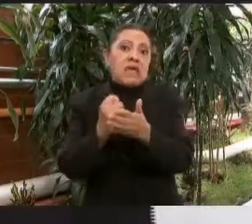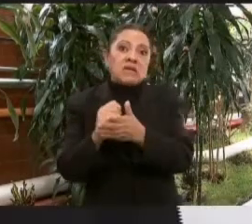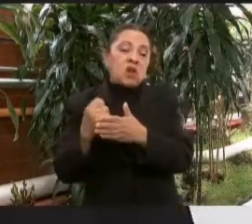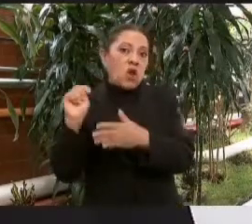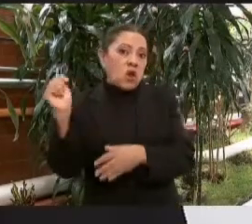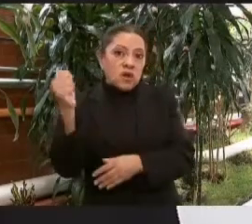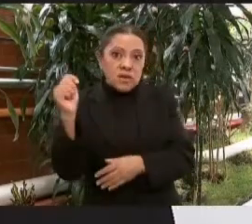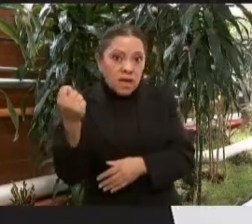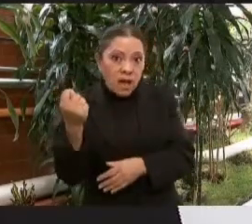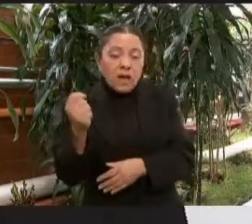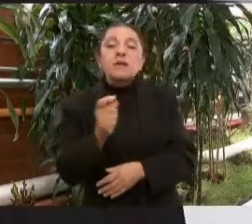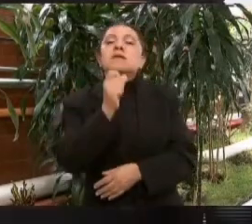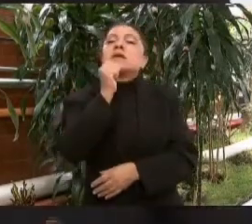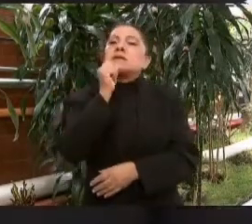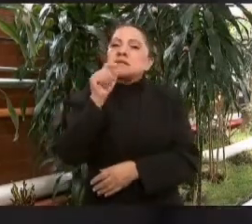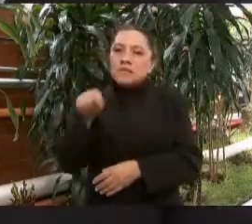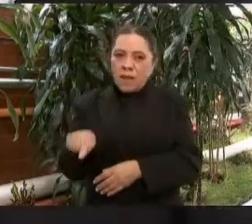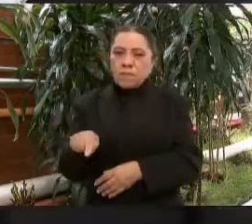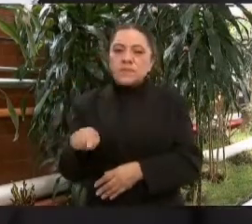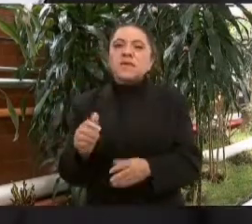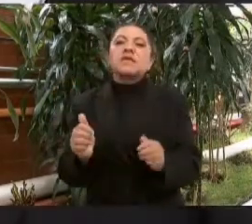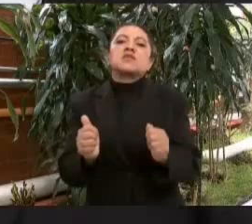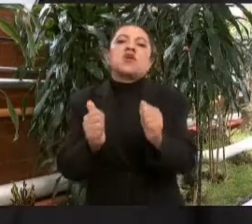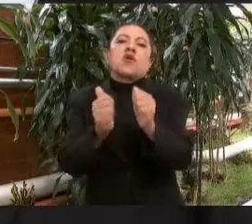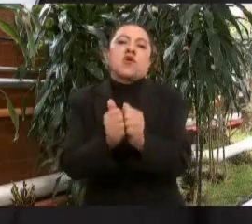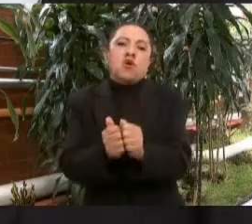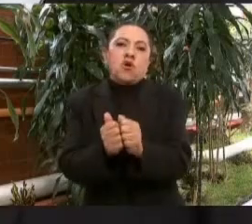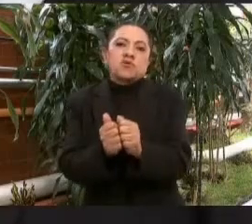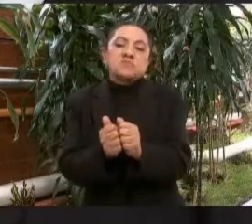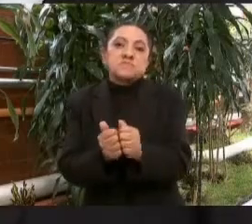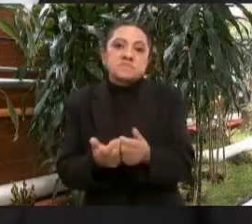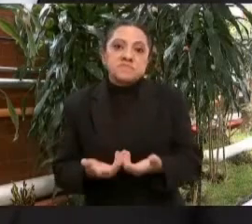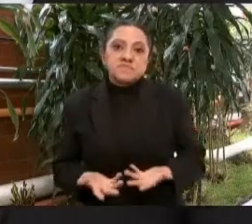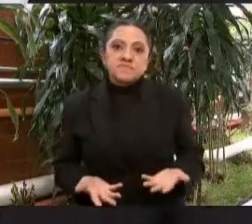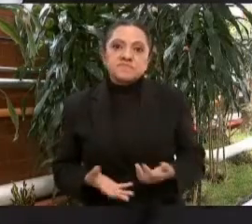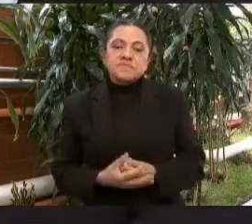además con la